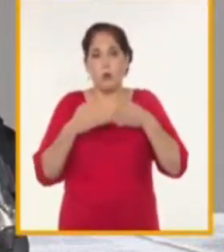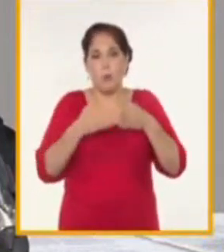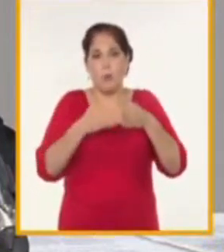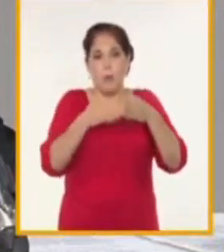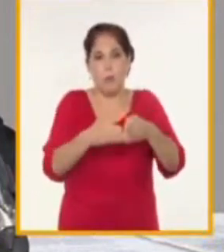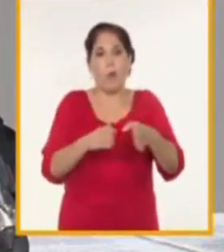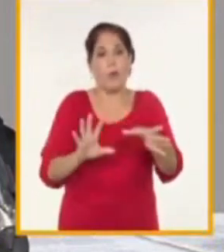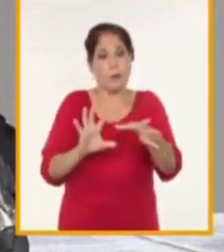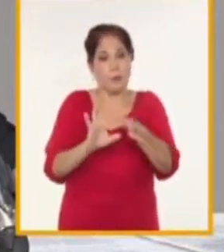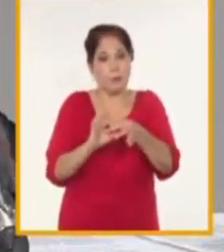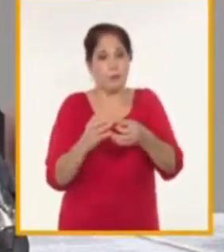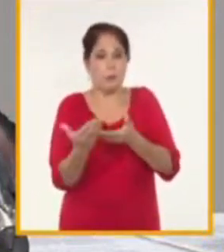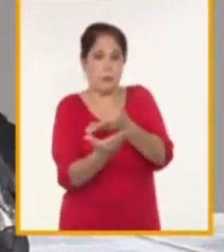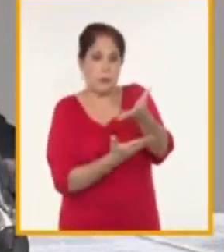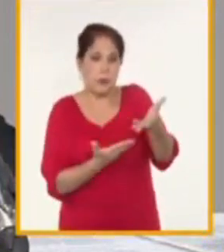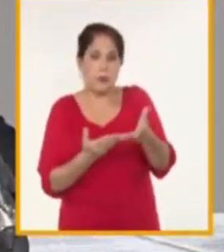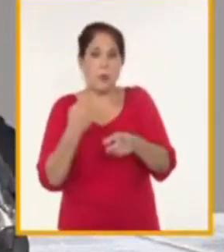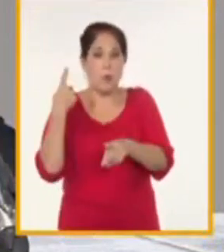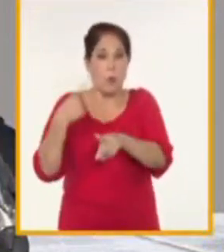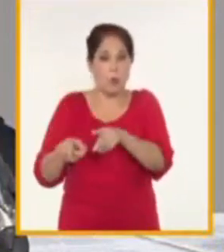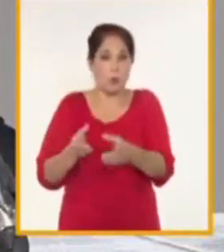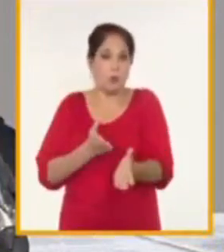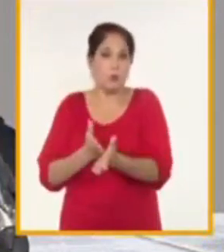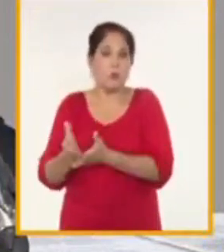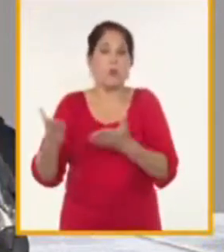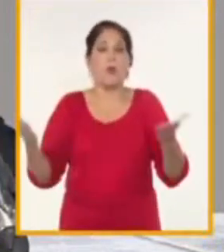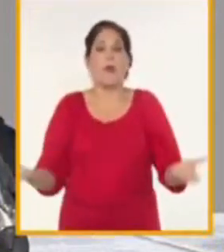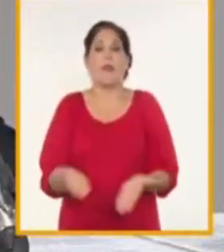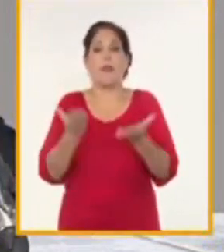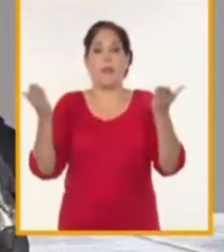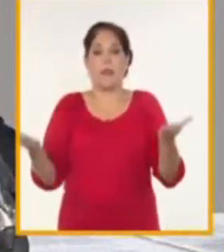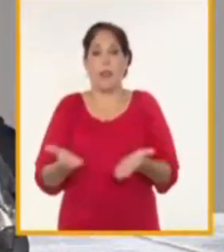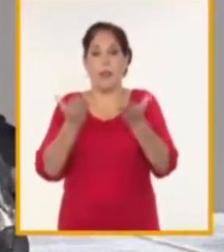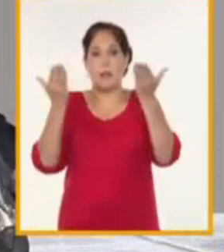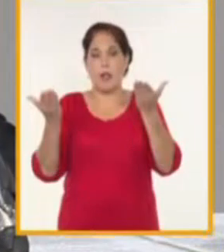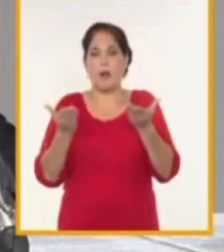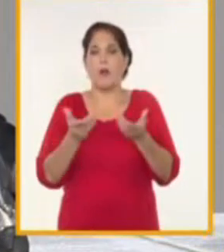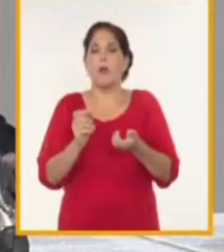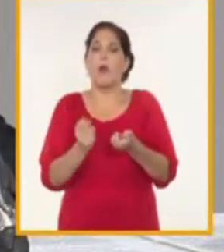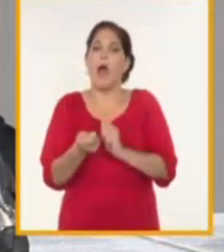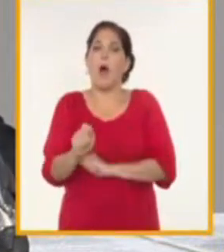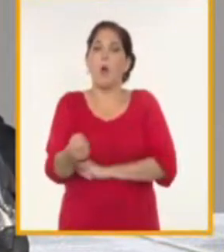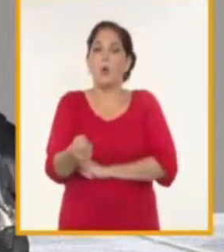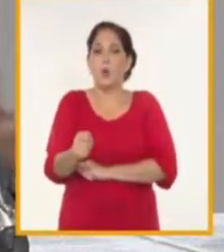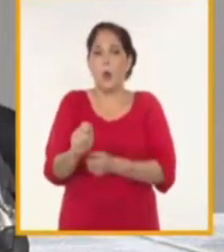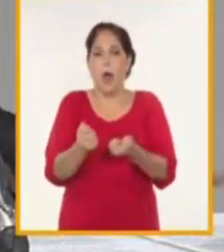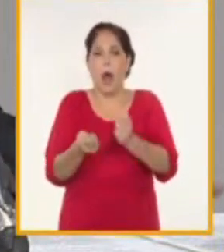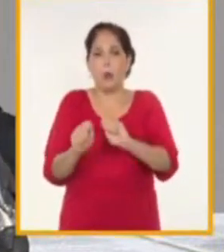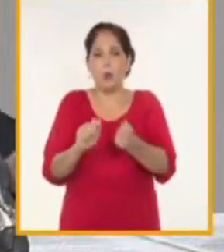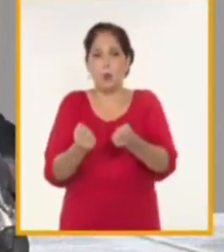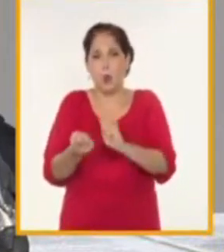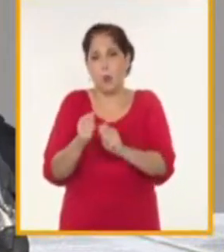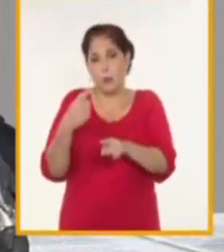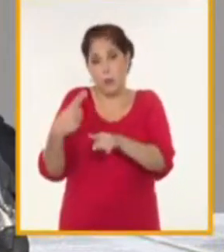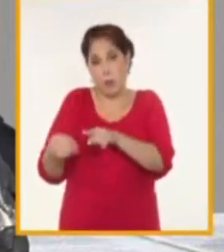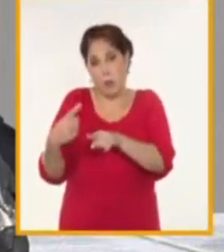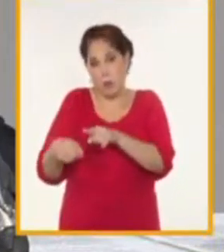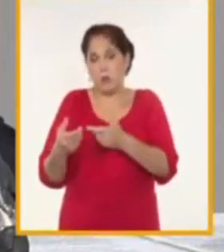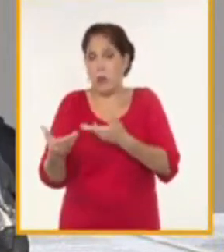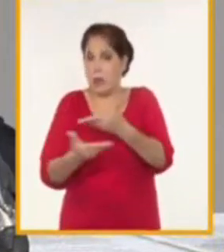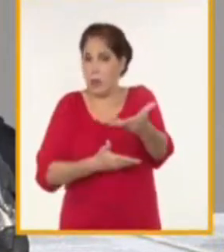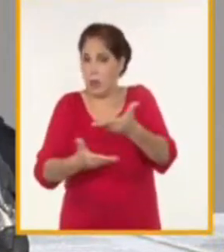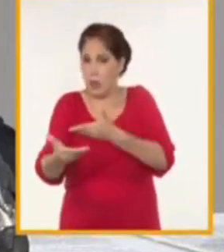región la continuidad en el desarrollo de sistemas automatizados la mejora de procesos de gestión que incluyen ya